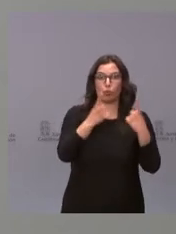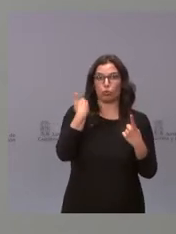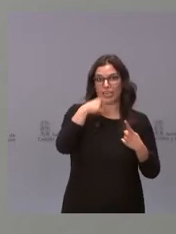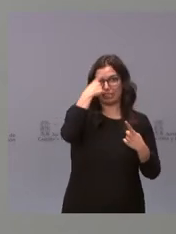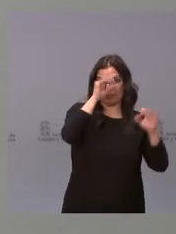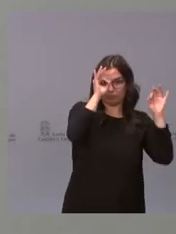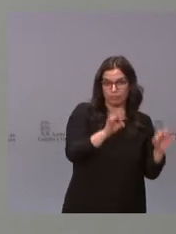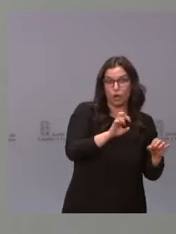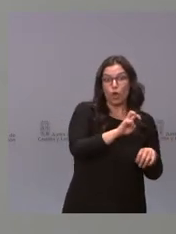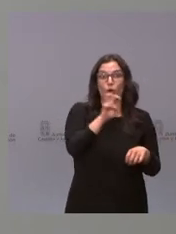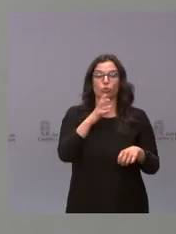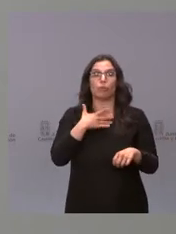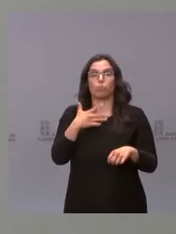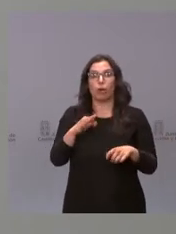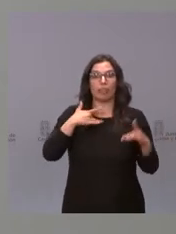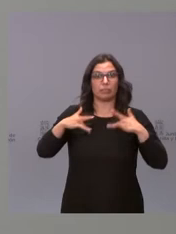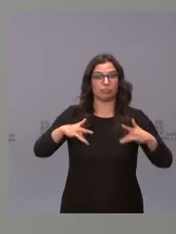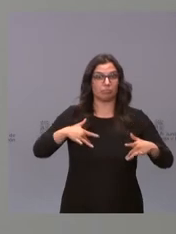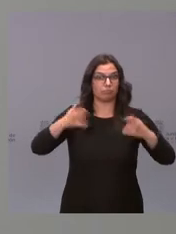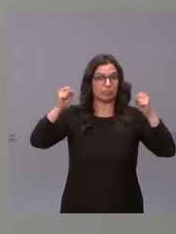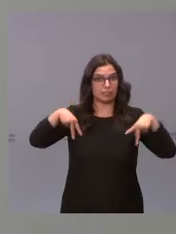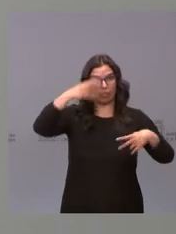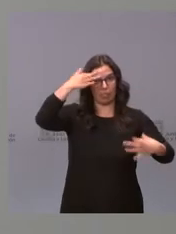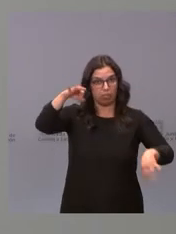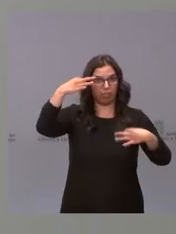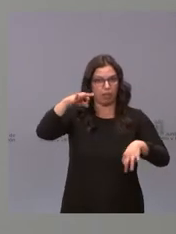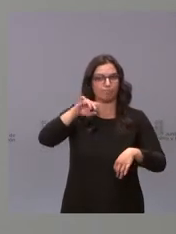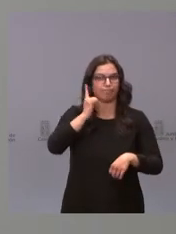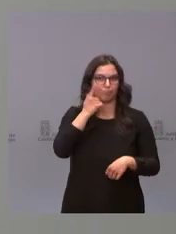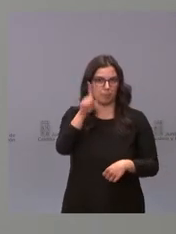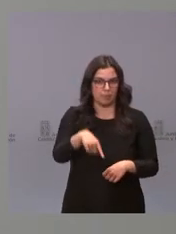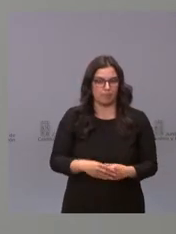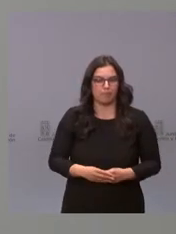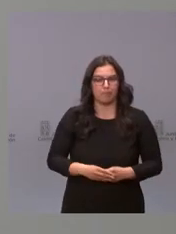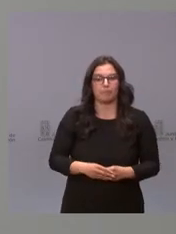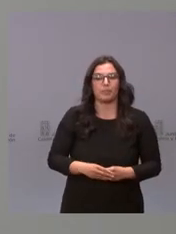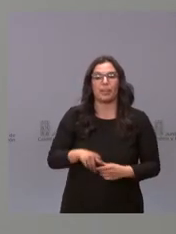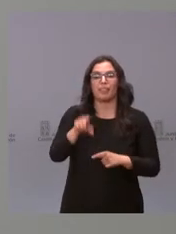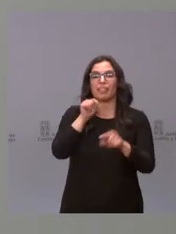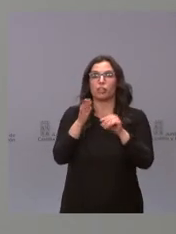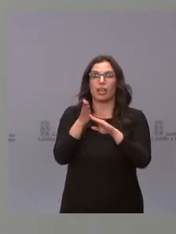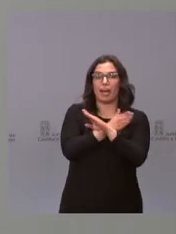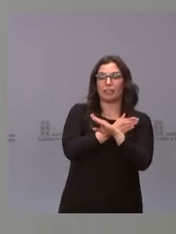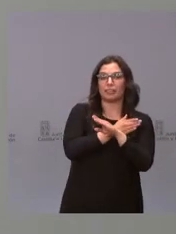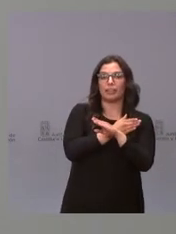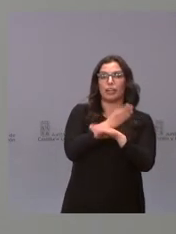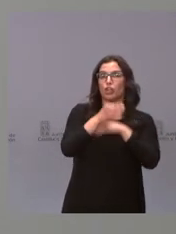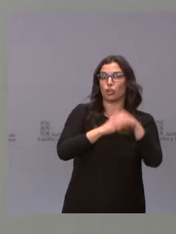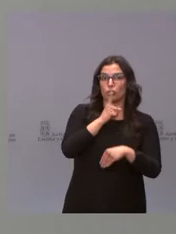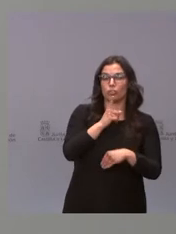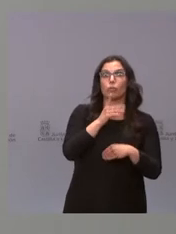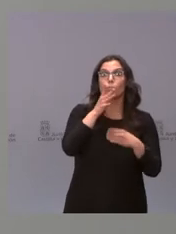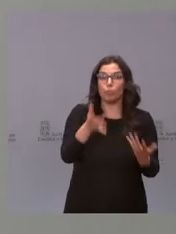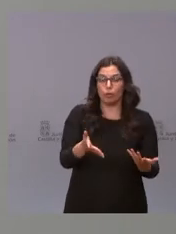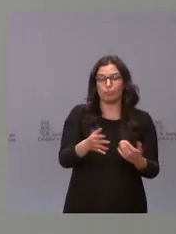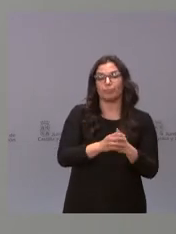sino aquellas que pueden ser asintomáticas. ¿Por qué no se han tomado las decisiones antes? Pues los datos que tenemos son